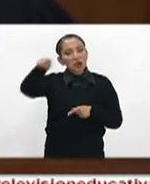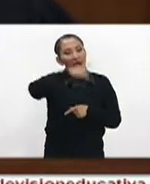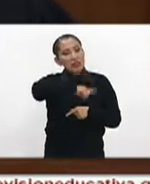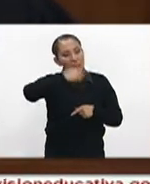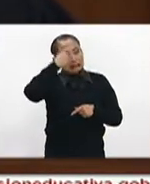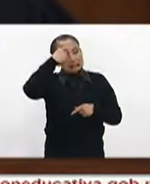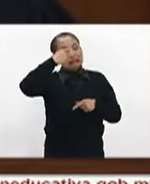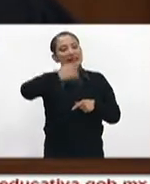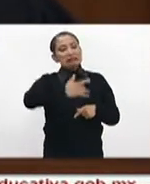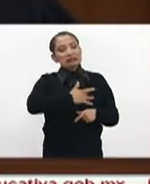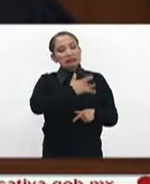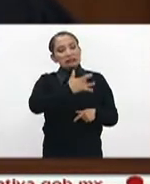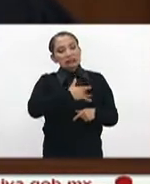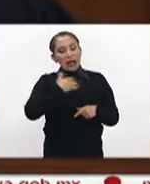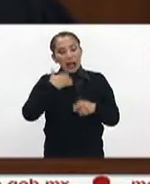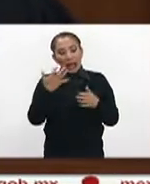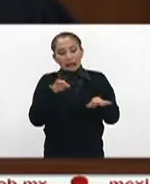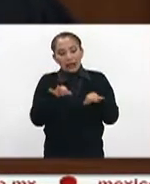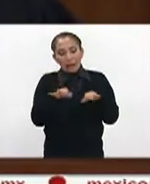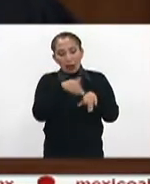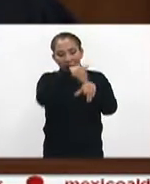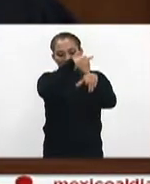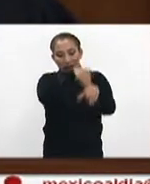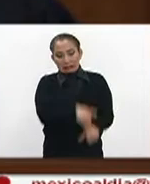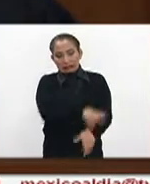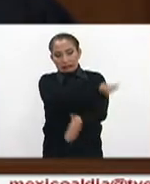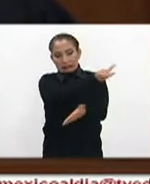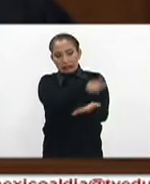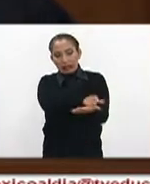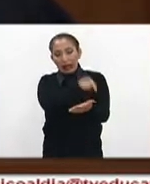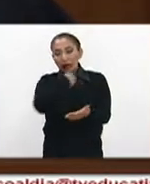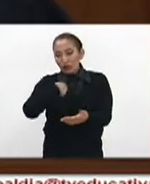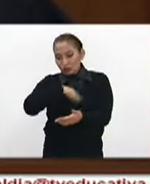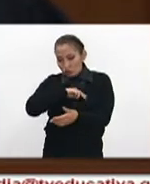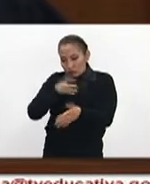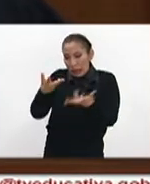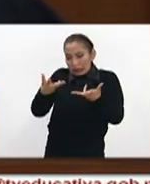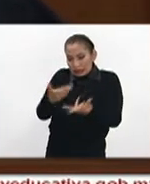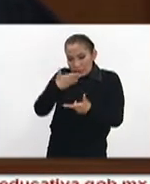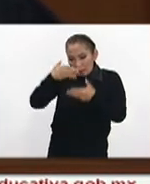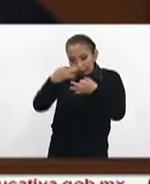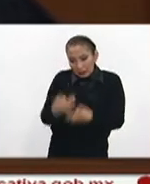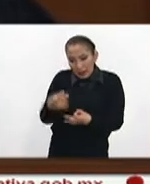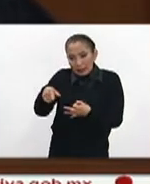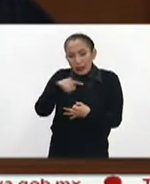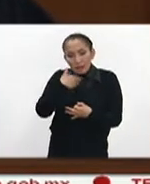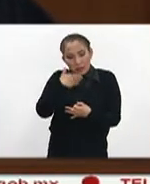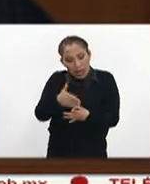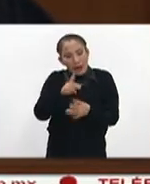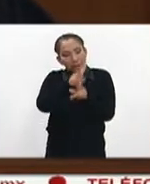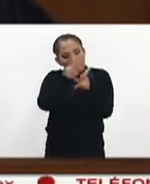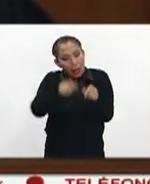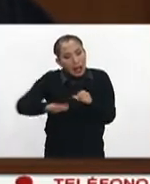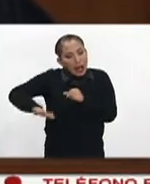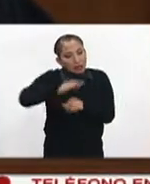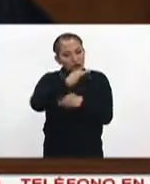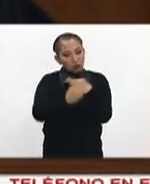conscientes de que cumplir con la ley, con nuestros deberes, favorece la paz social.